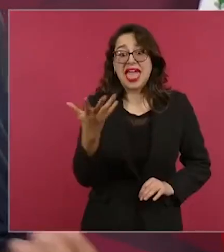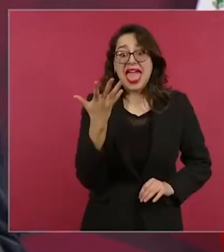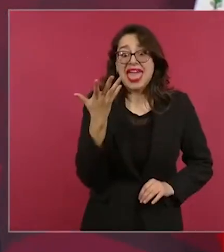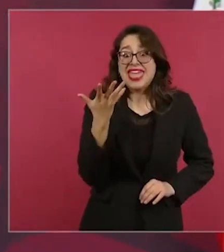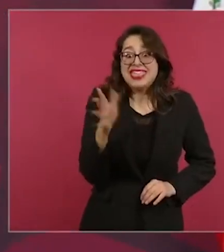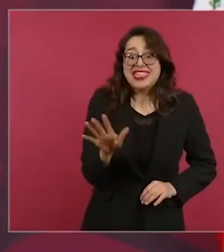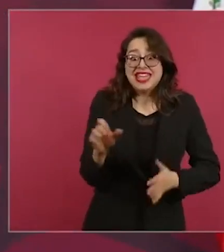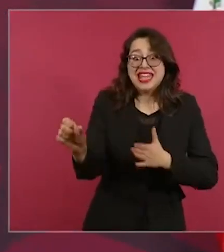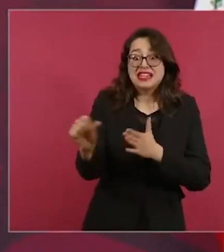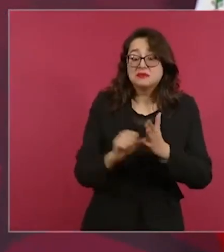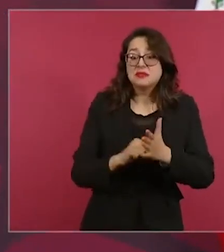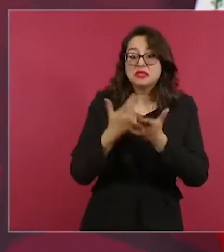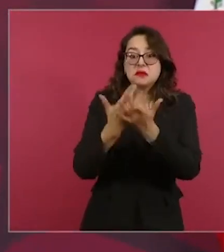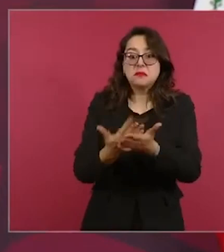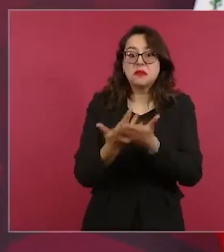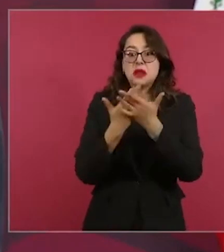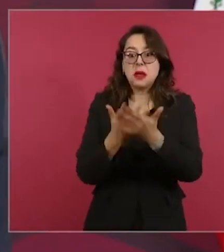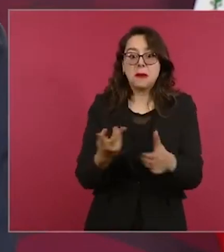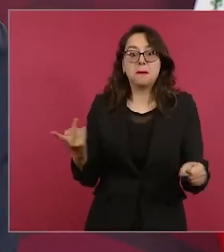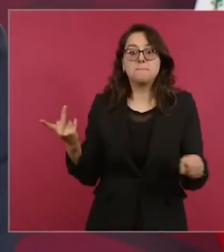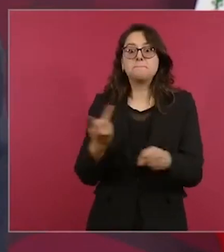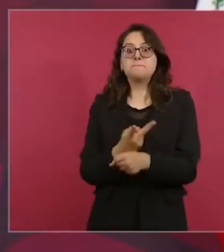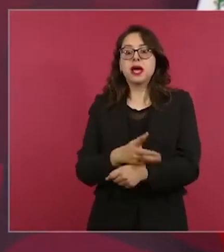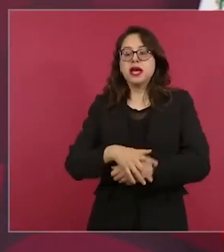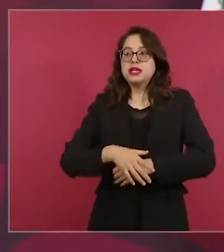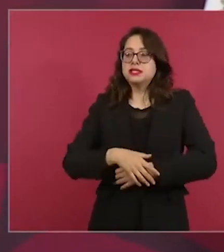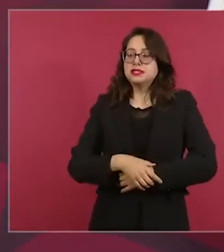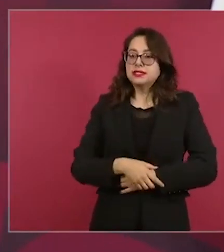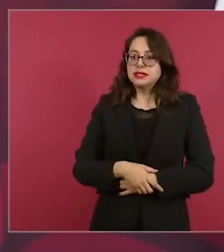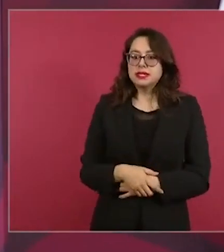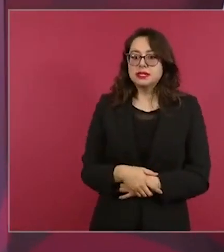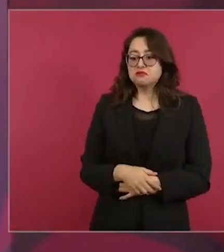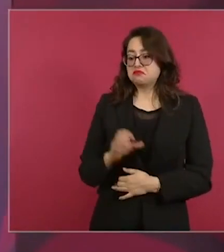la justicia pronta y expedita?